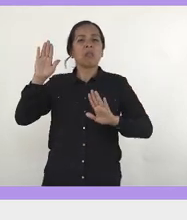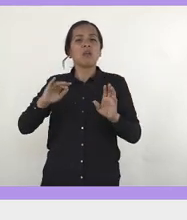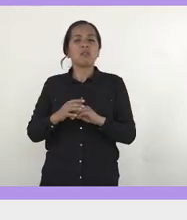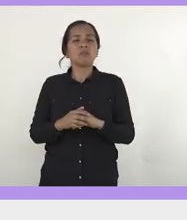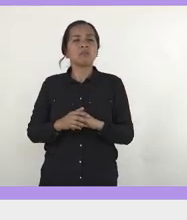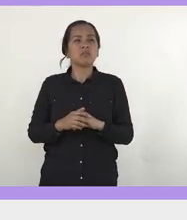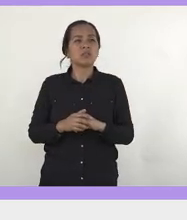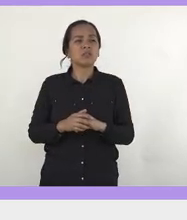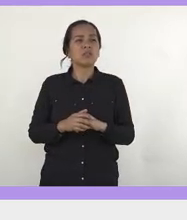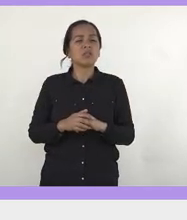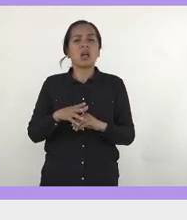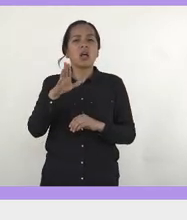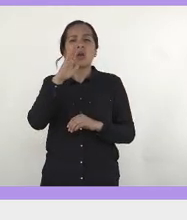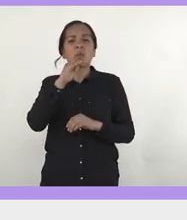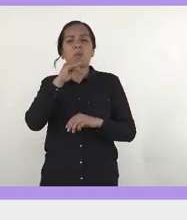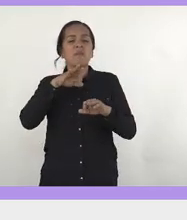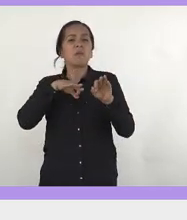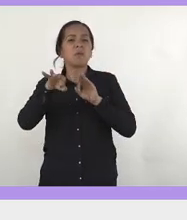Ajá, ¿qué más?